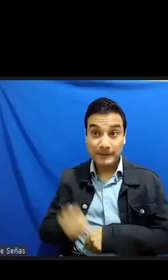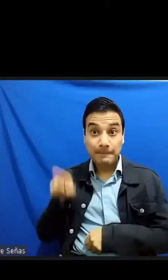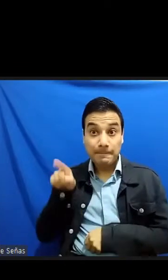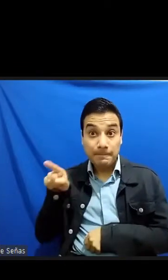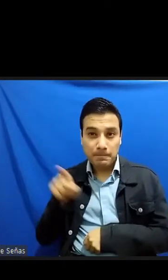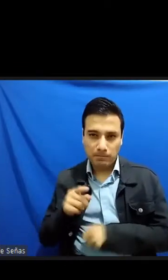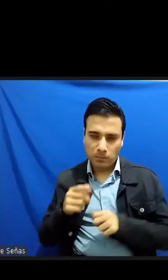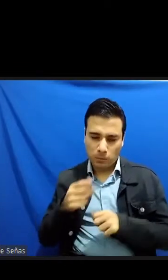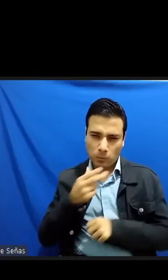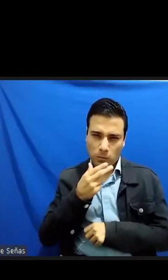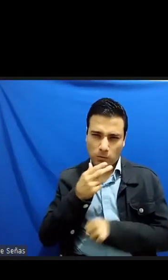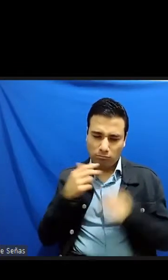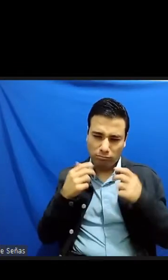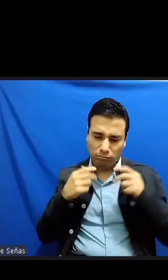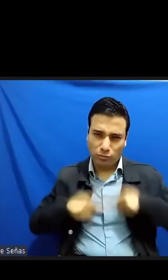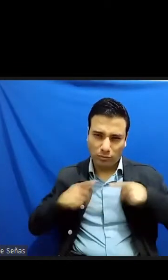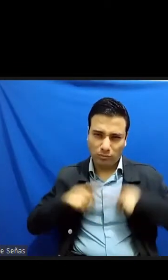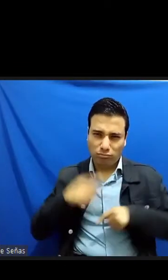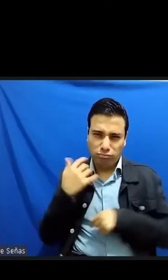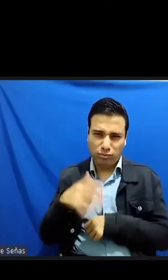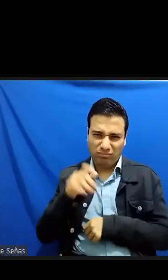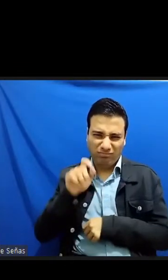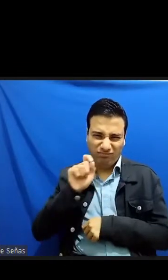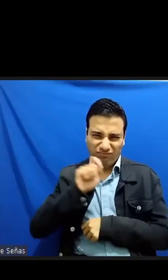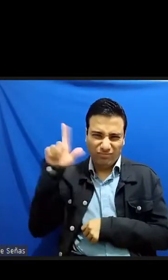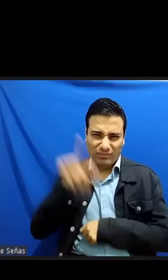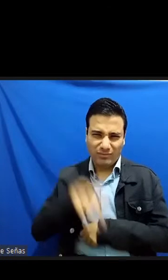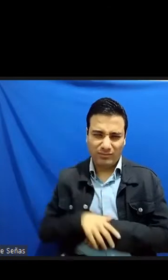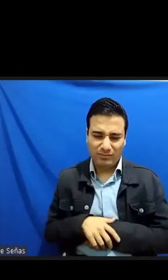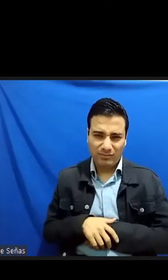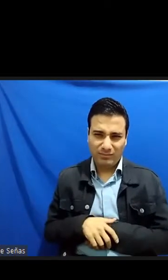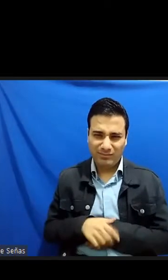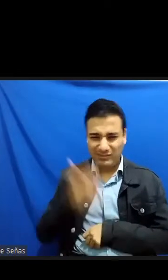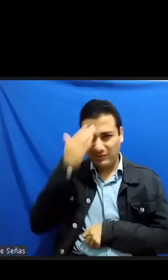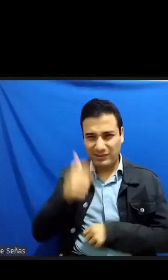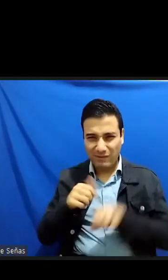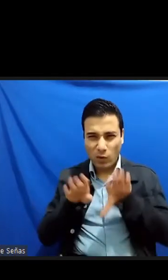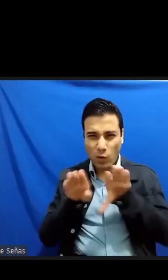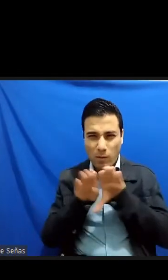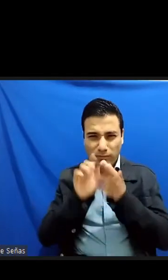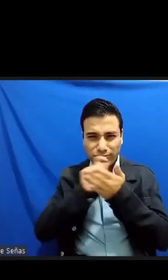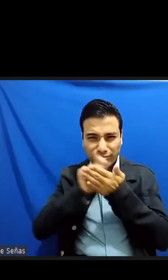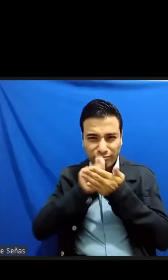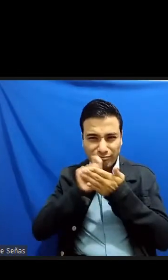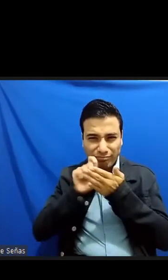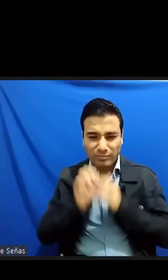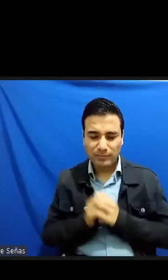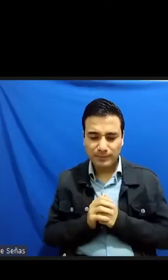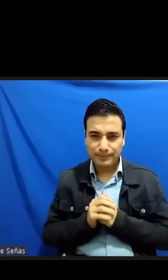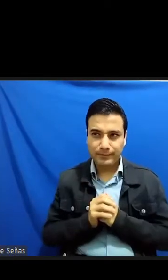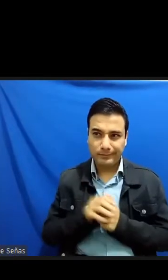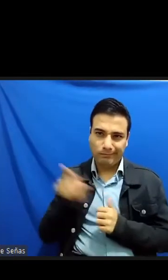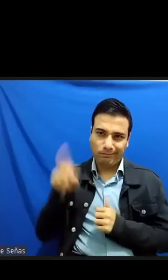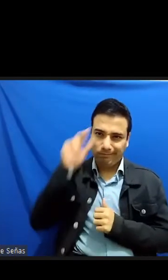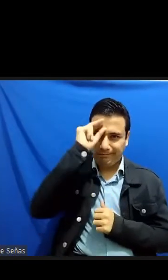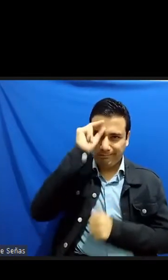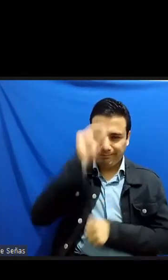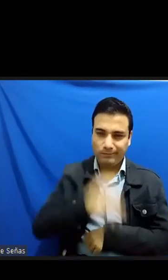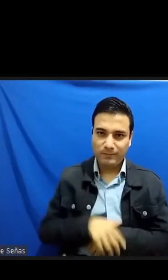decirlo de alguna manera están imposibilitadas siquiera de imaginar. Tres.